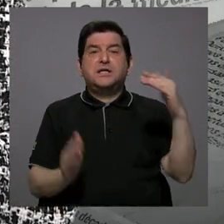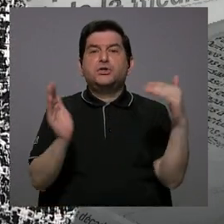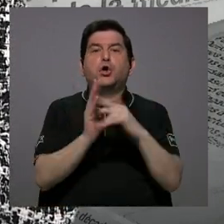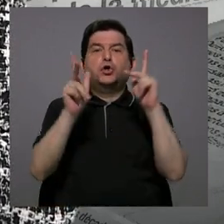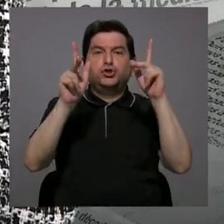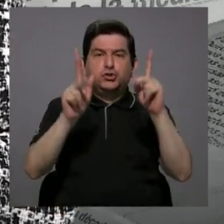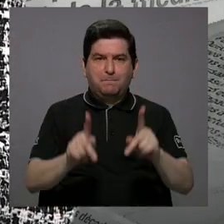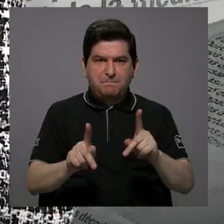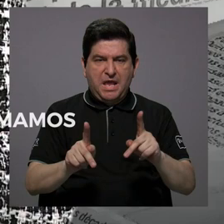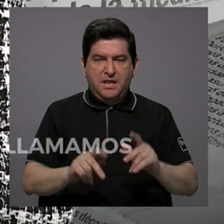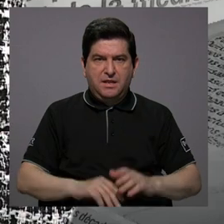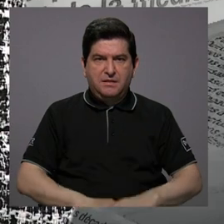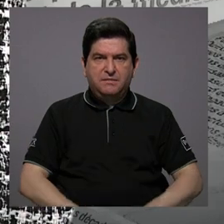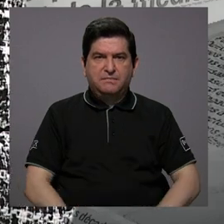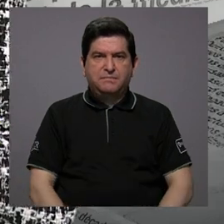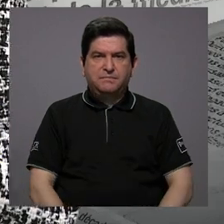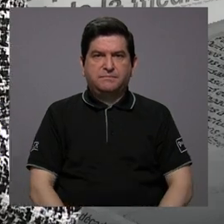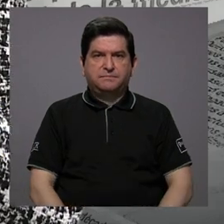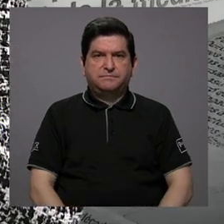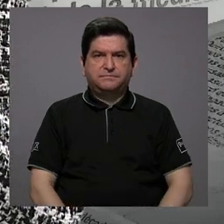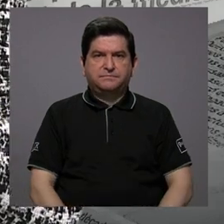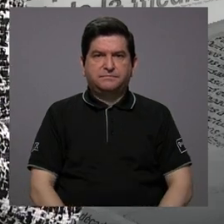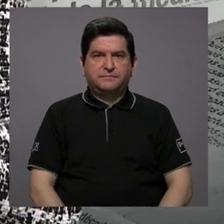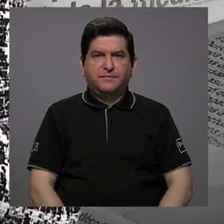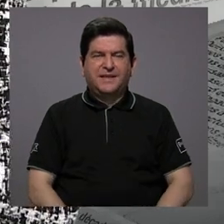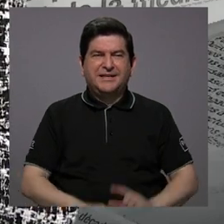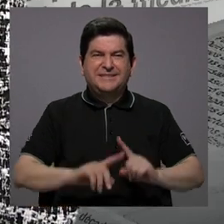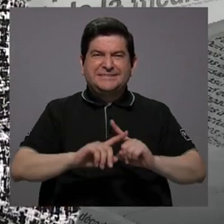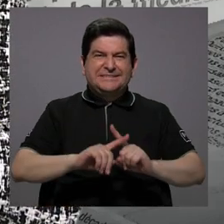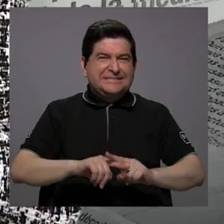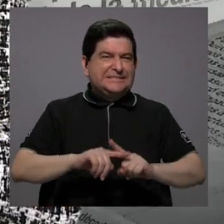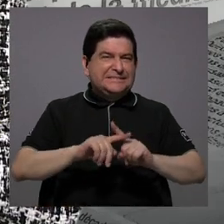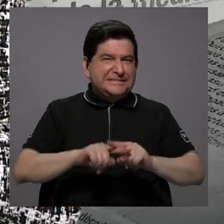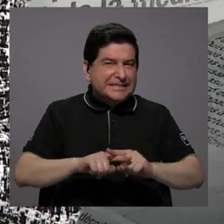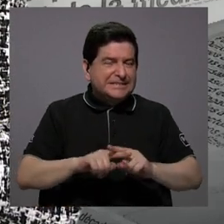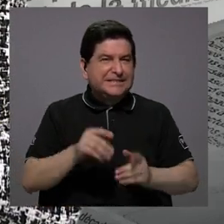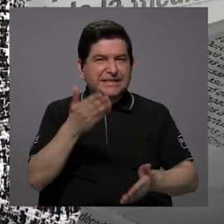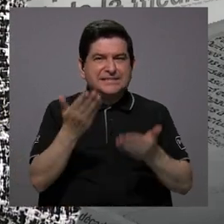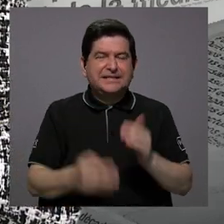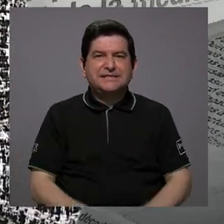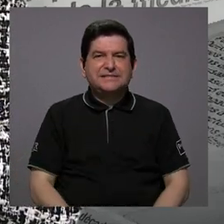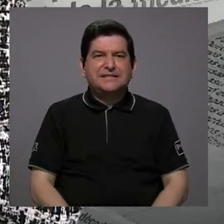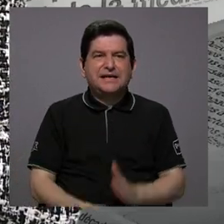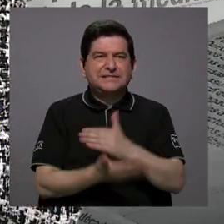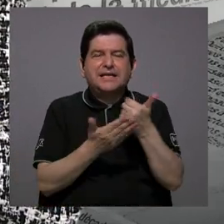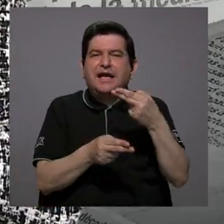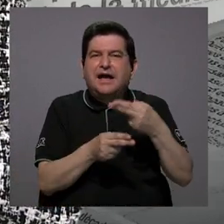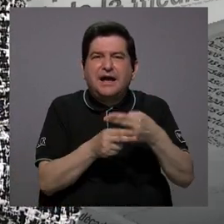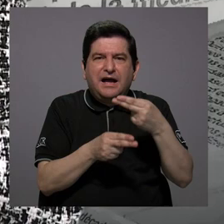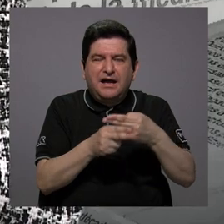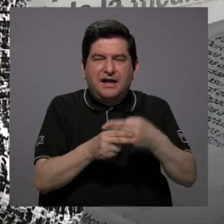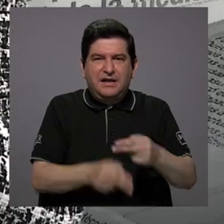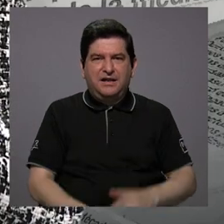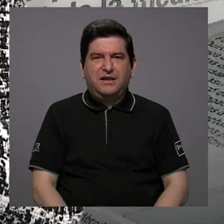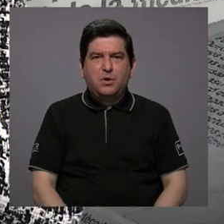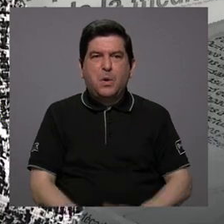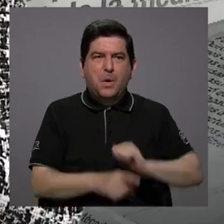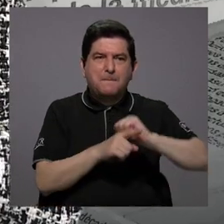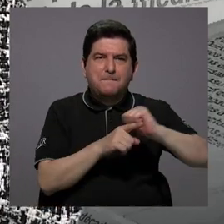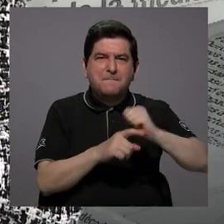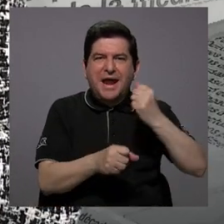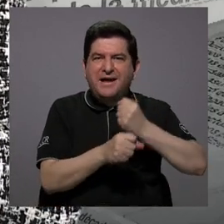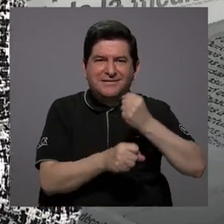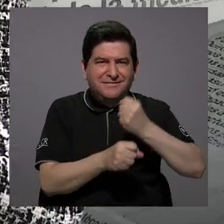personas con tendencias, ¿verdad? A algo que llamamos en práctica